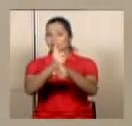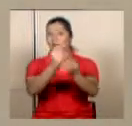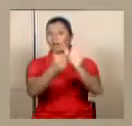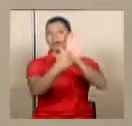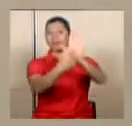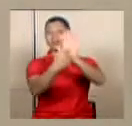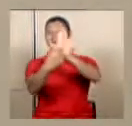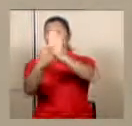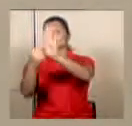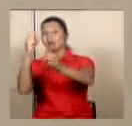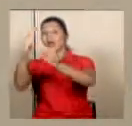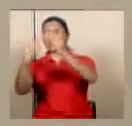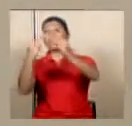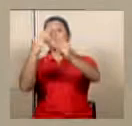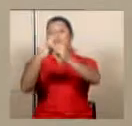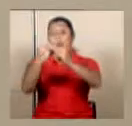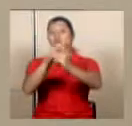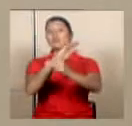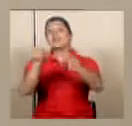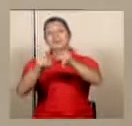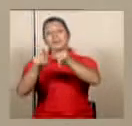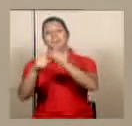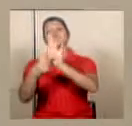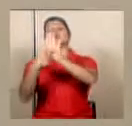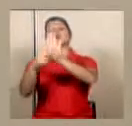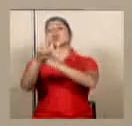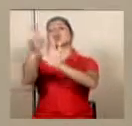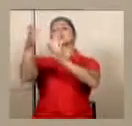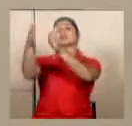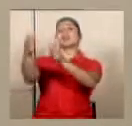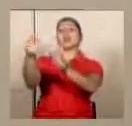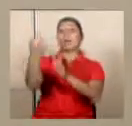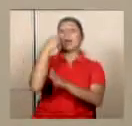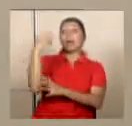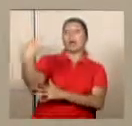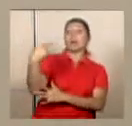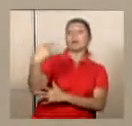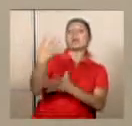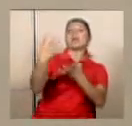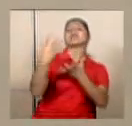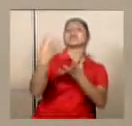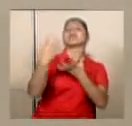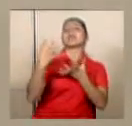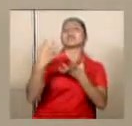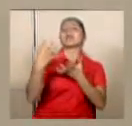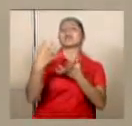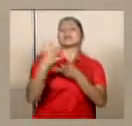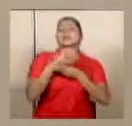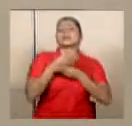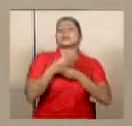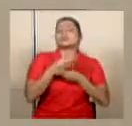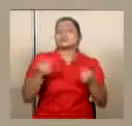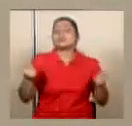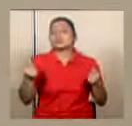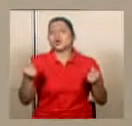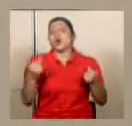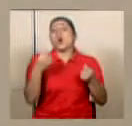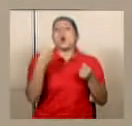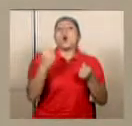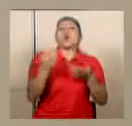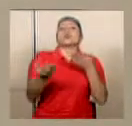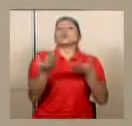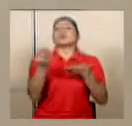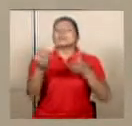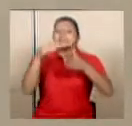señales a los costarricenses de que queremos ponerle, queremos solventar o entrarle